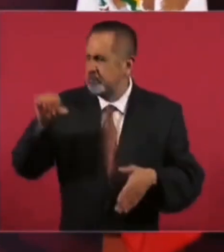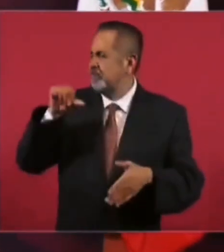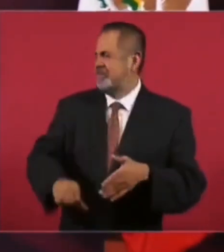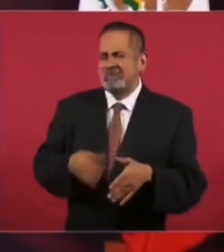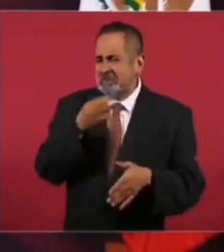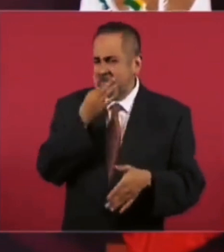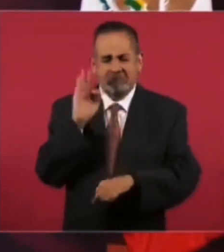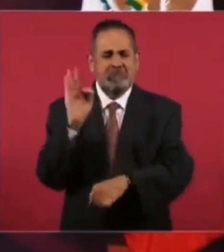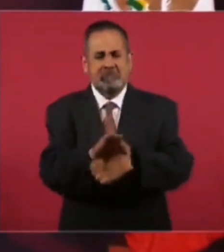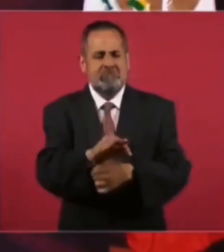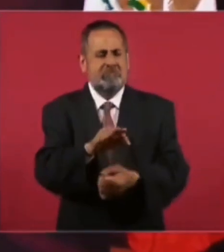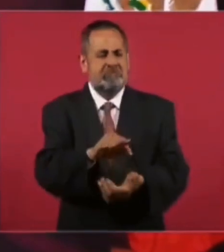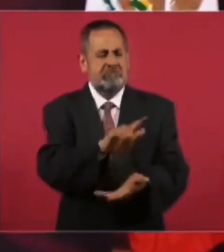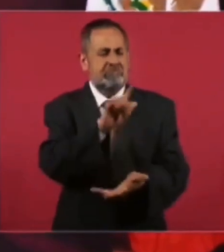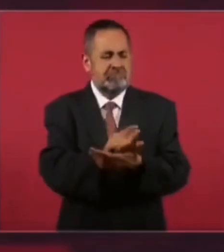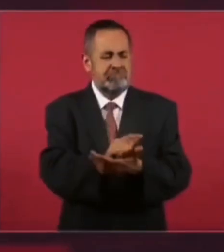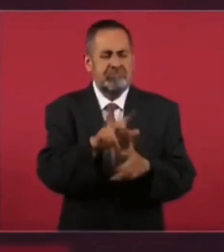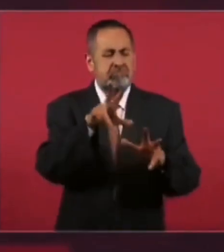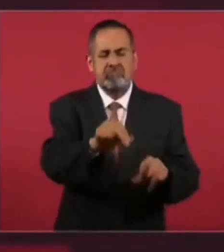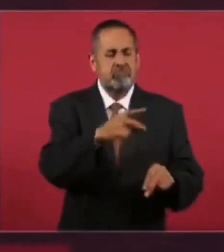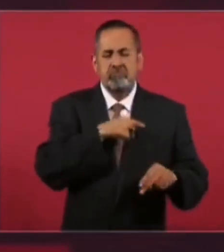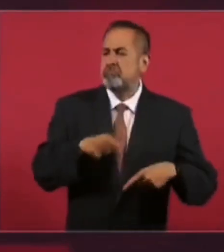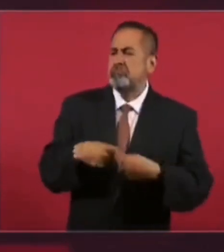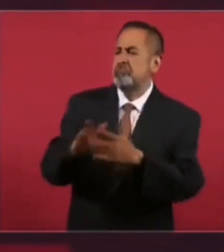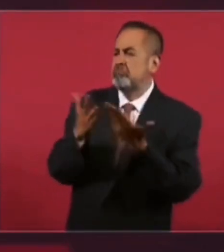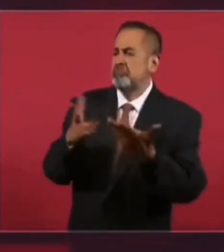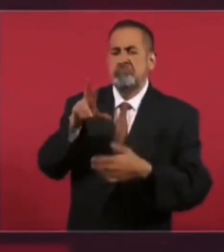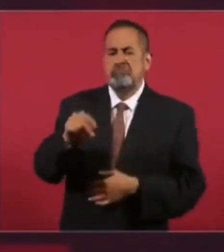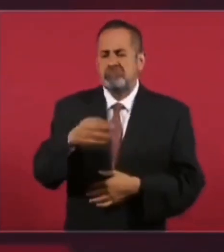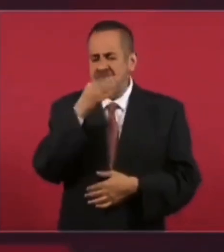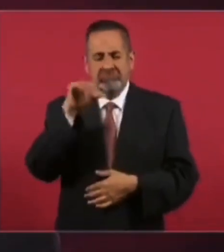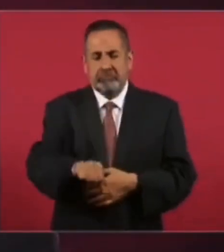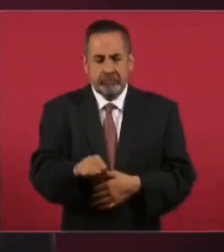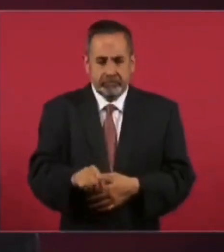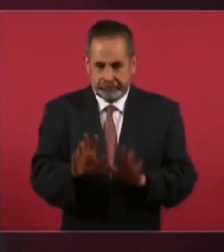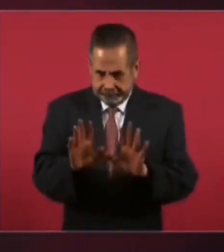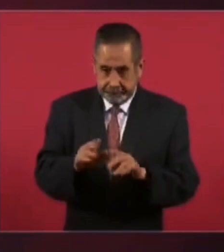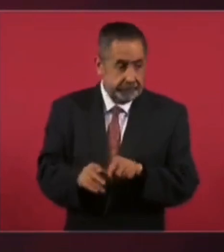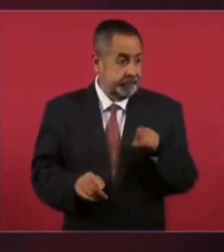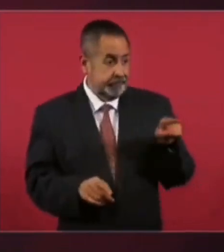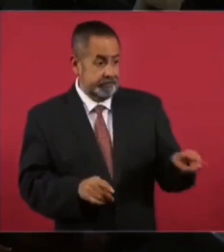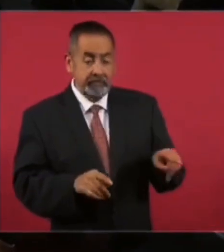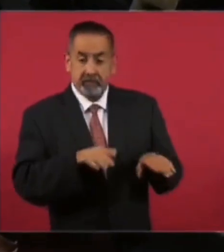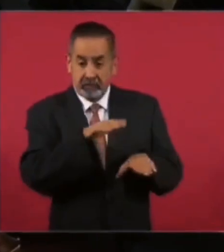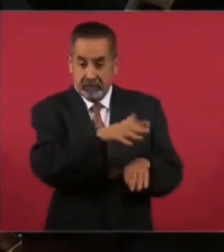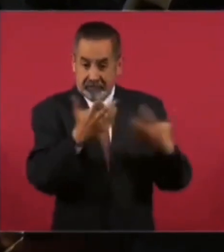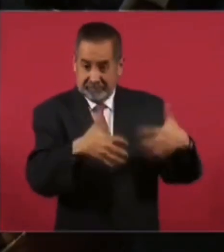estudiantes, tres días. Lleva más de ocho meses